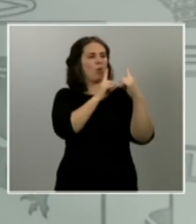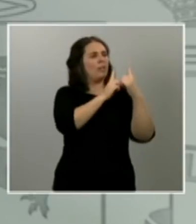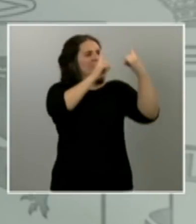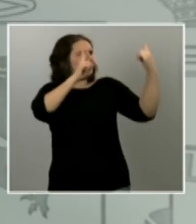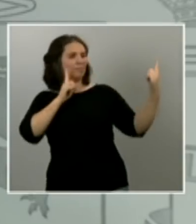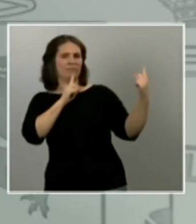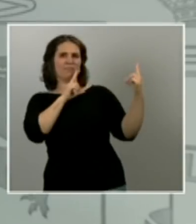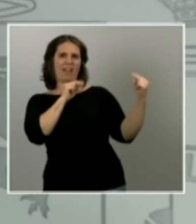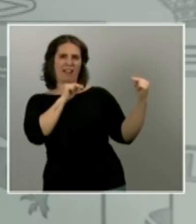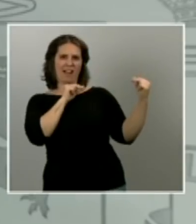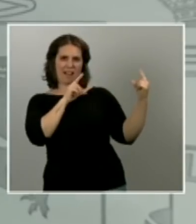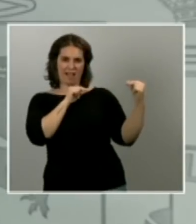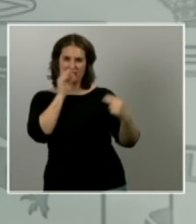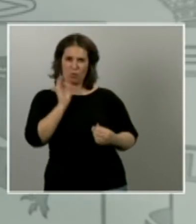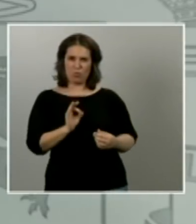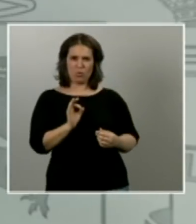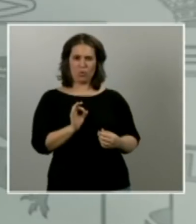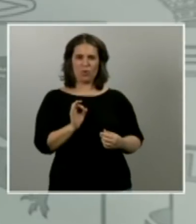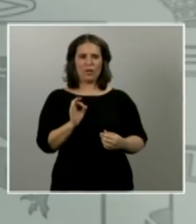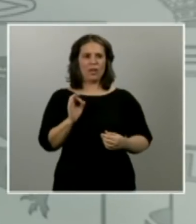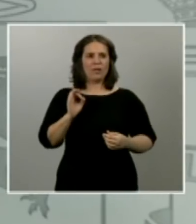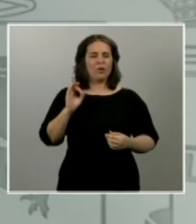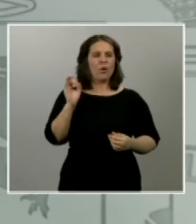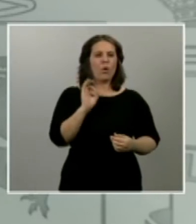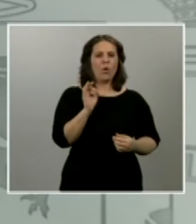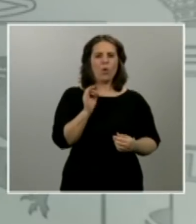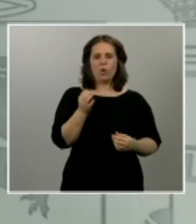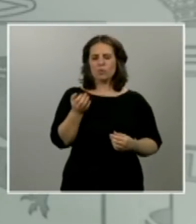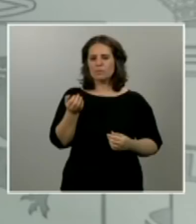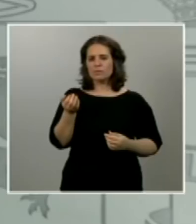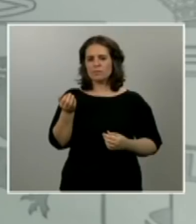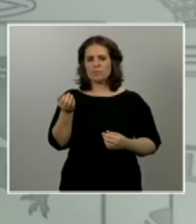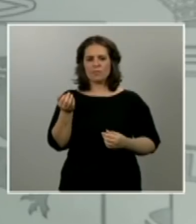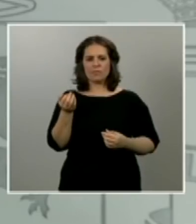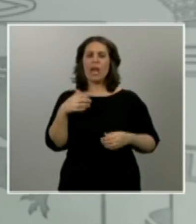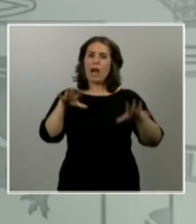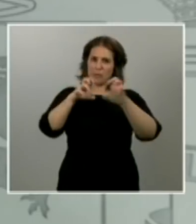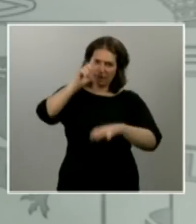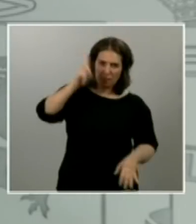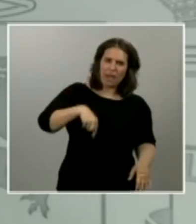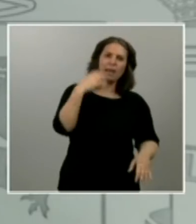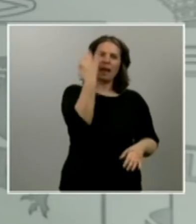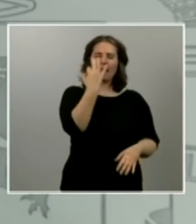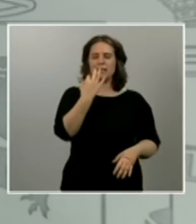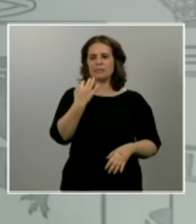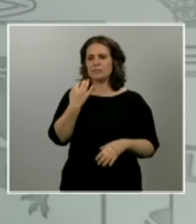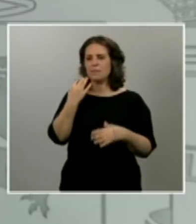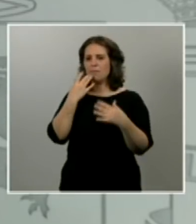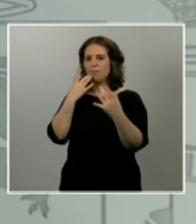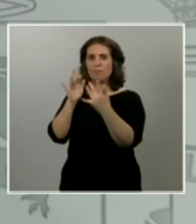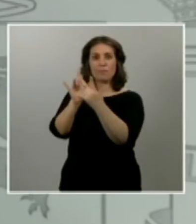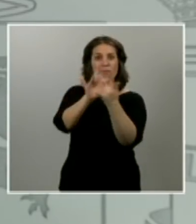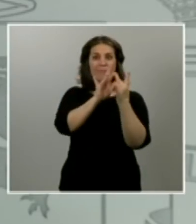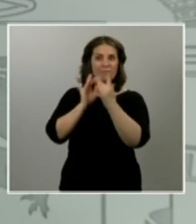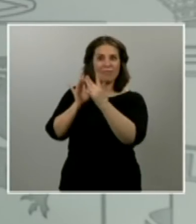estamos aprendiendo que bueno pues las relaciones sociales en este momento tan complejo pues lógicamente se